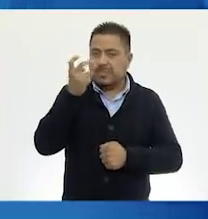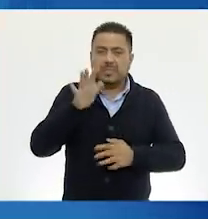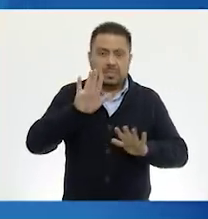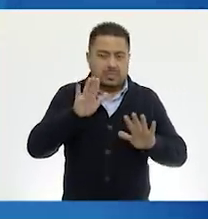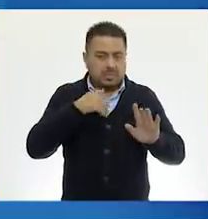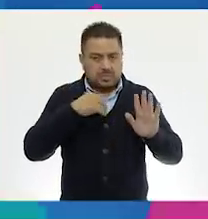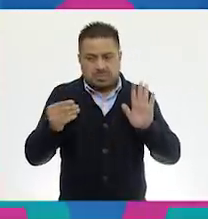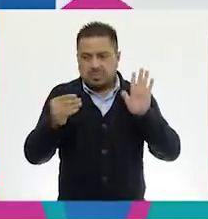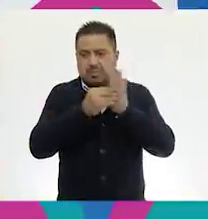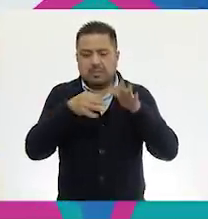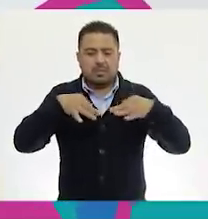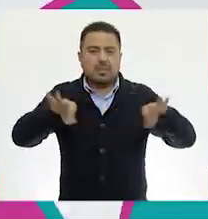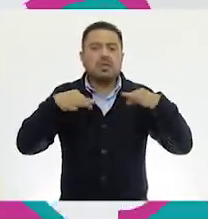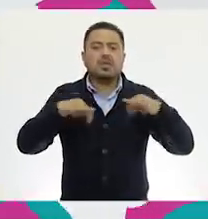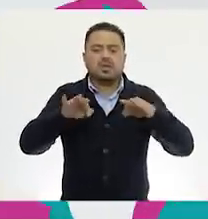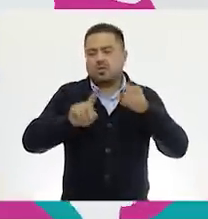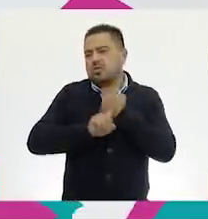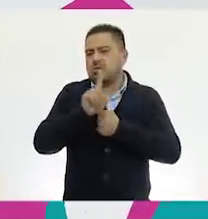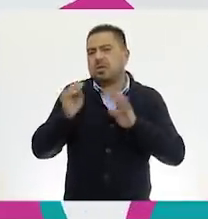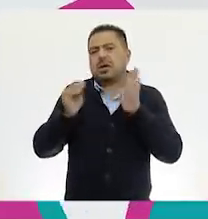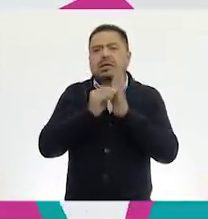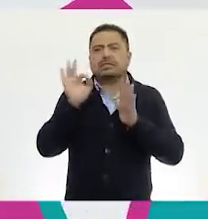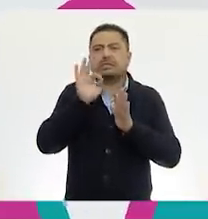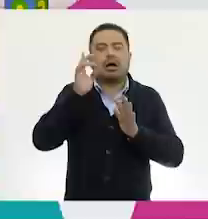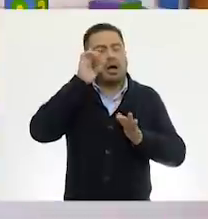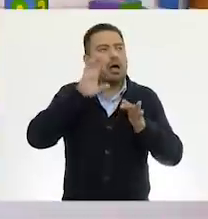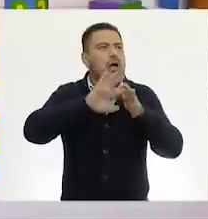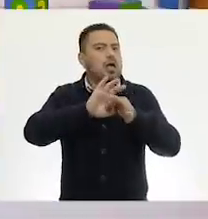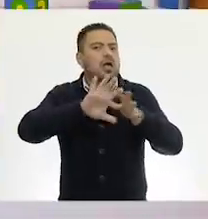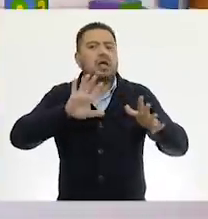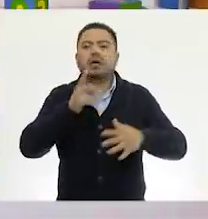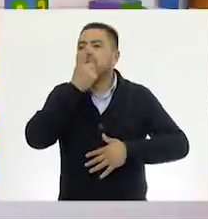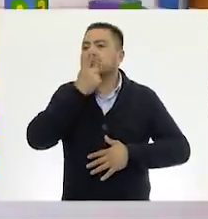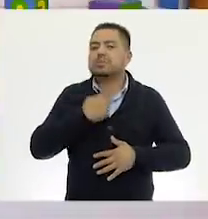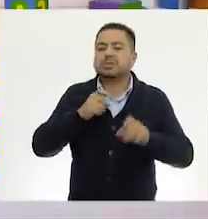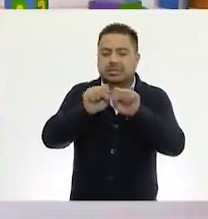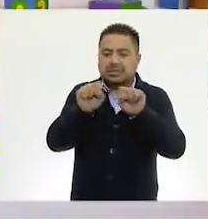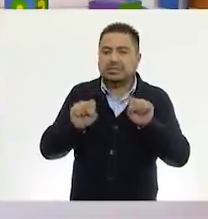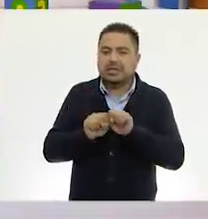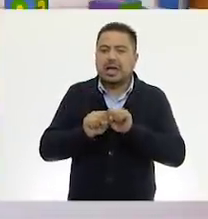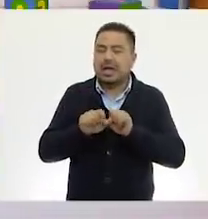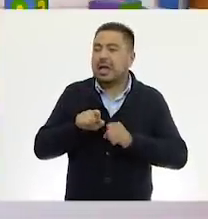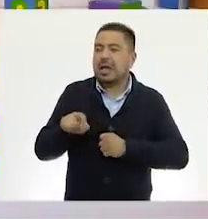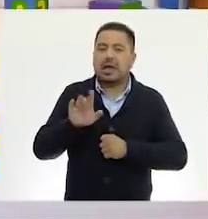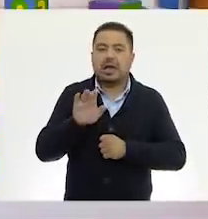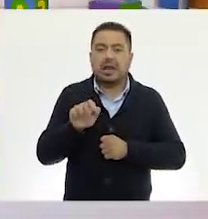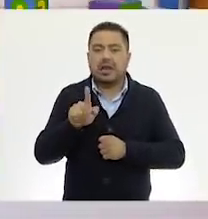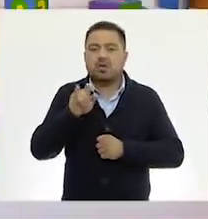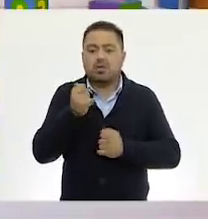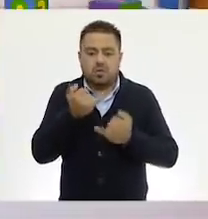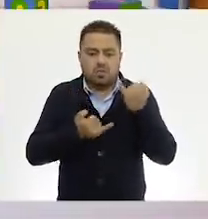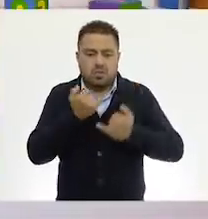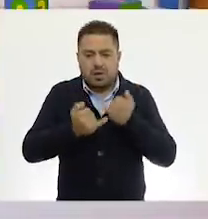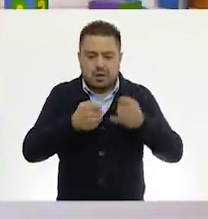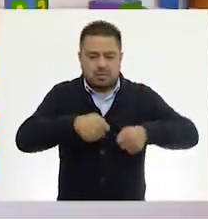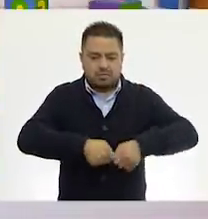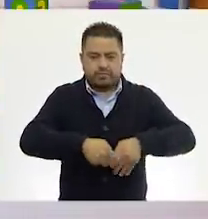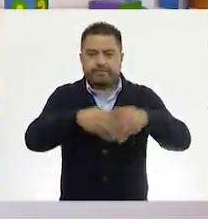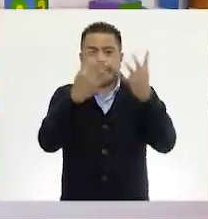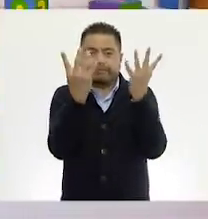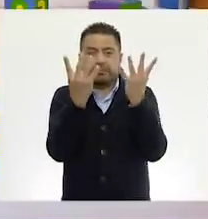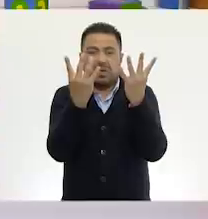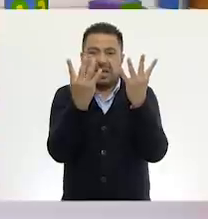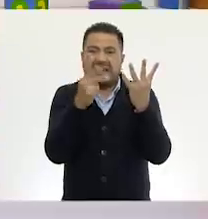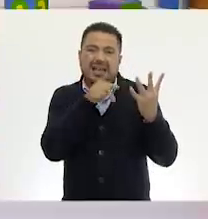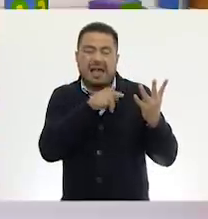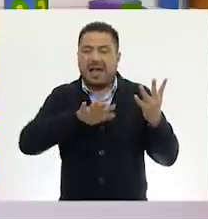aquí tengo mi hoja donde tengo los problemas, por si se me llegaban a olvidar. Y dice, en el salón de Claudio jugaron Baraja Numérica, que es el juego que